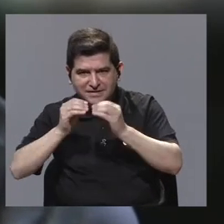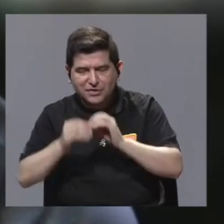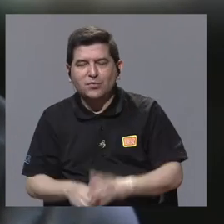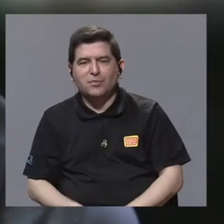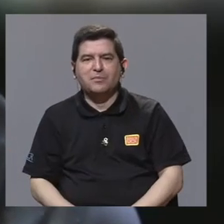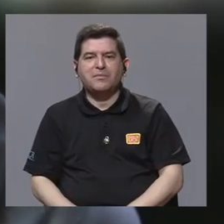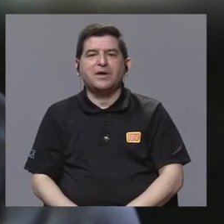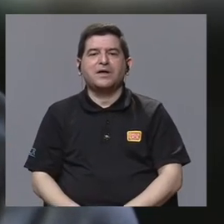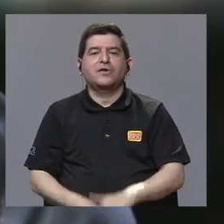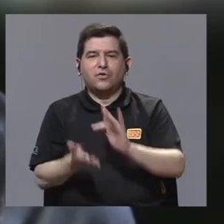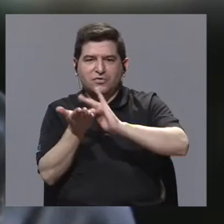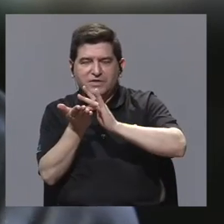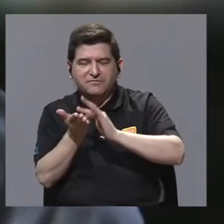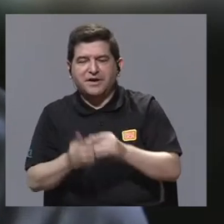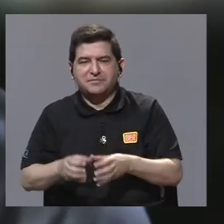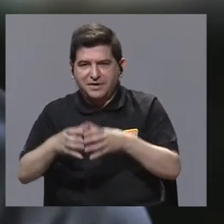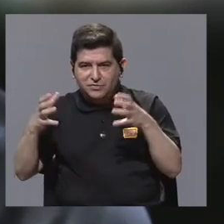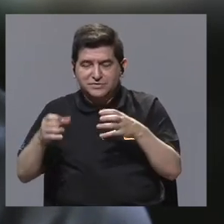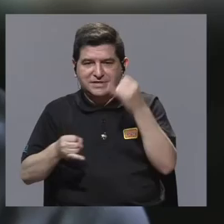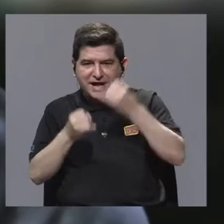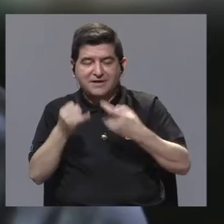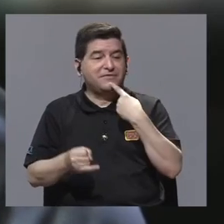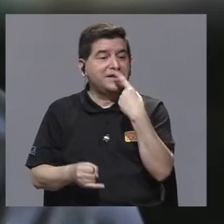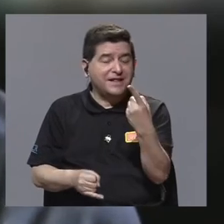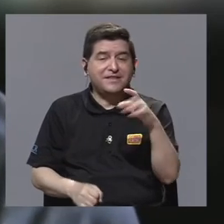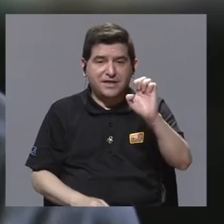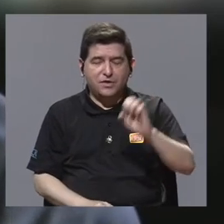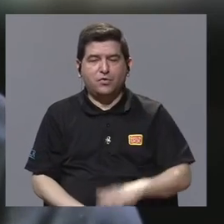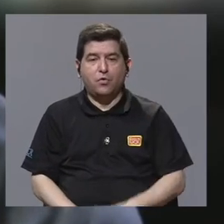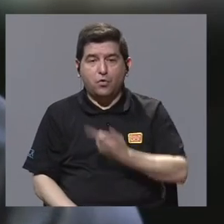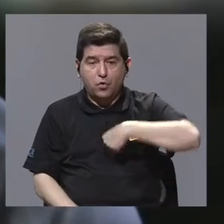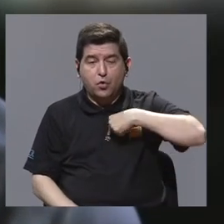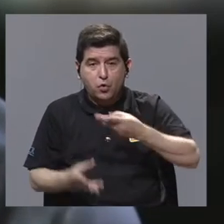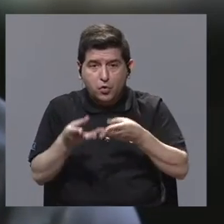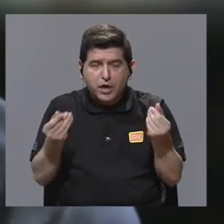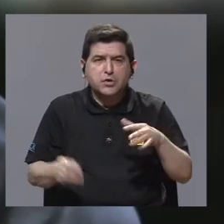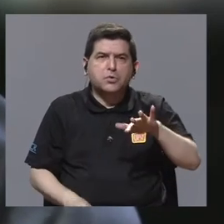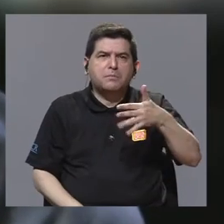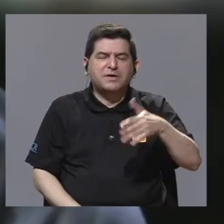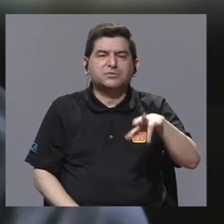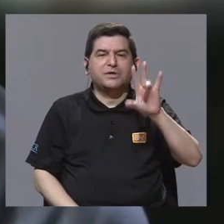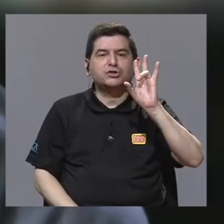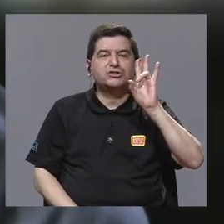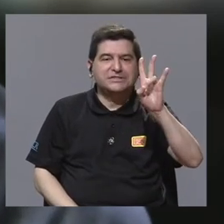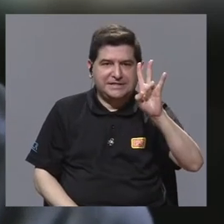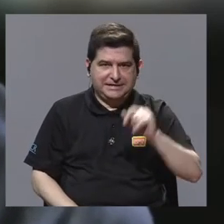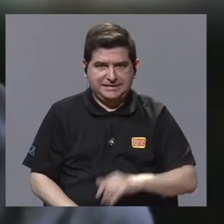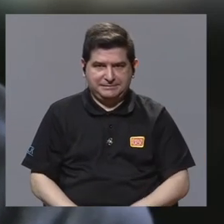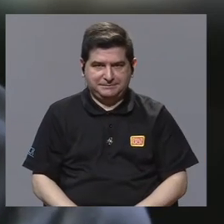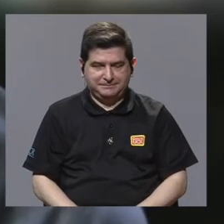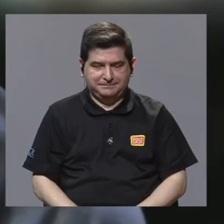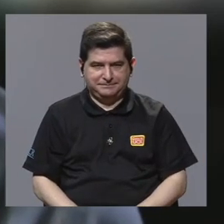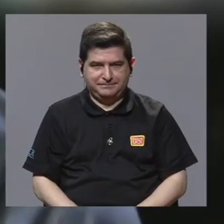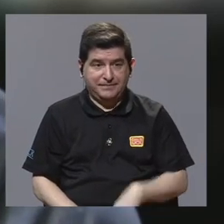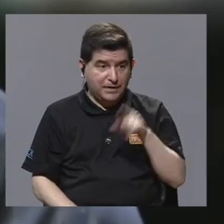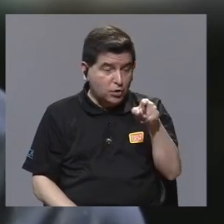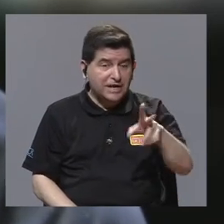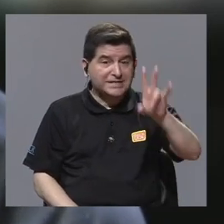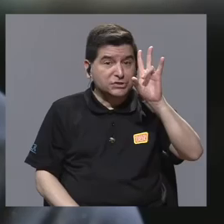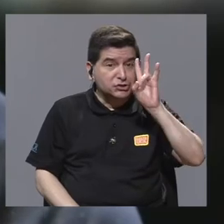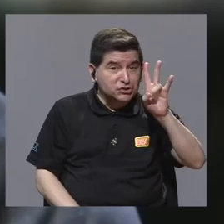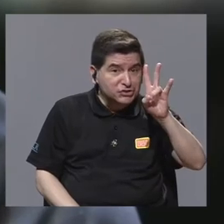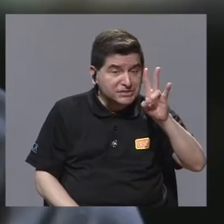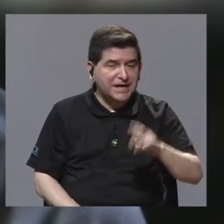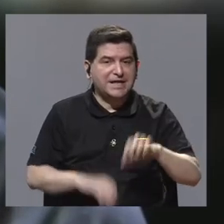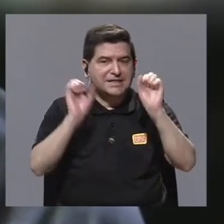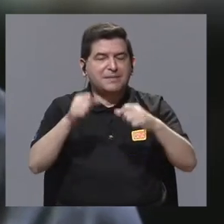que vamos a producir. Eric lo dijo al final, los radioisótopos que producimos son alrededor de 7. Con